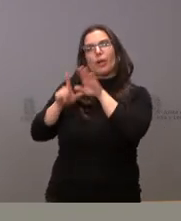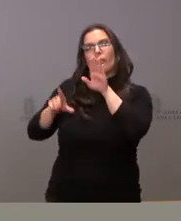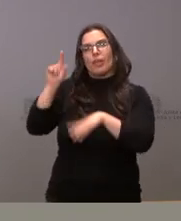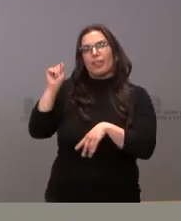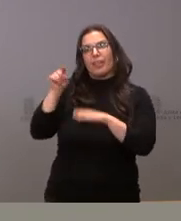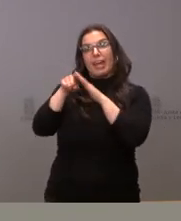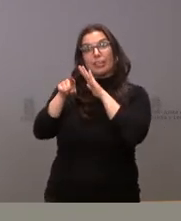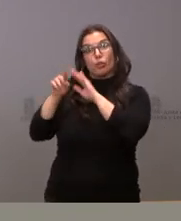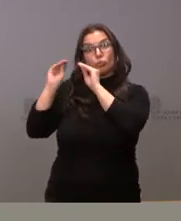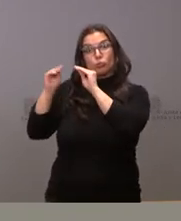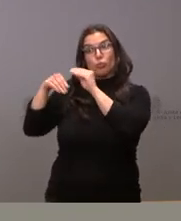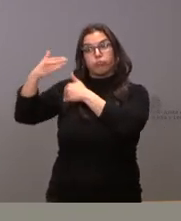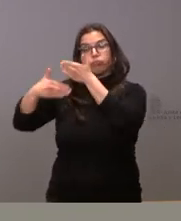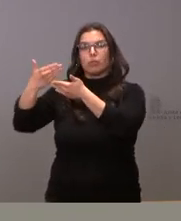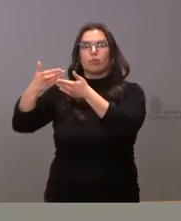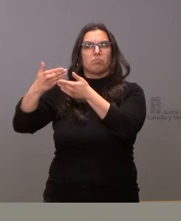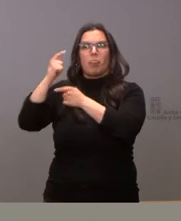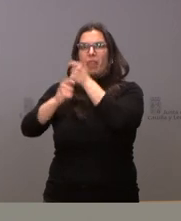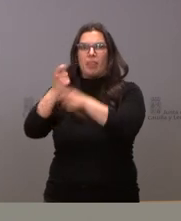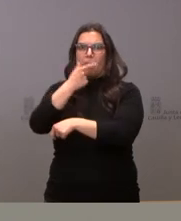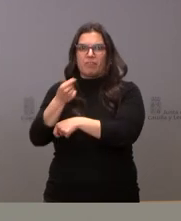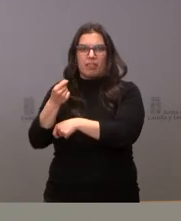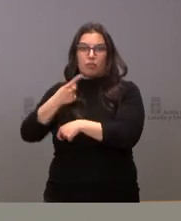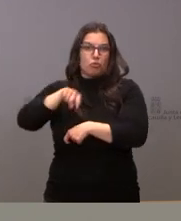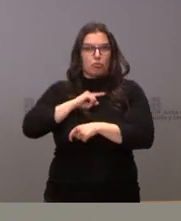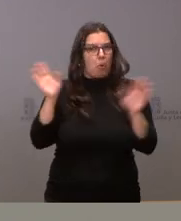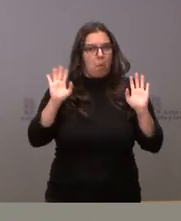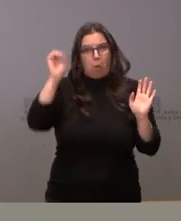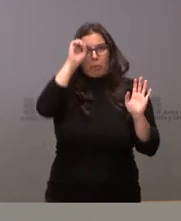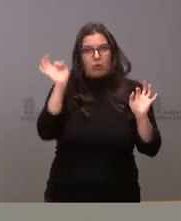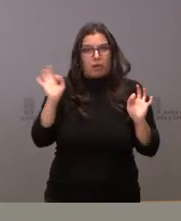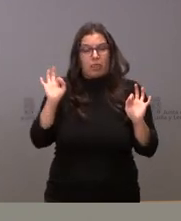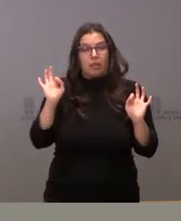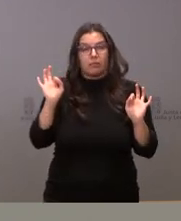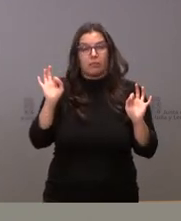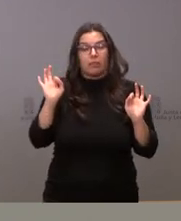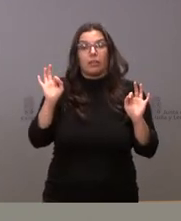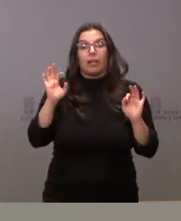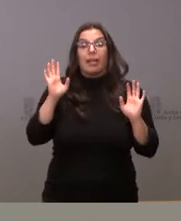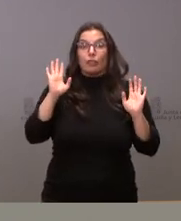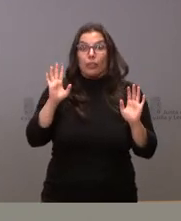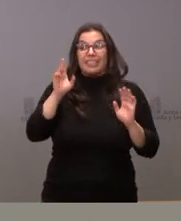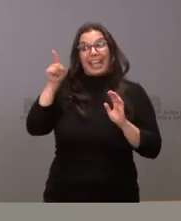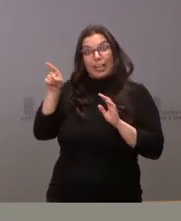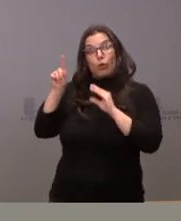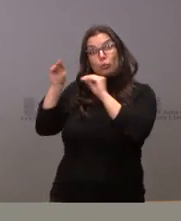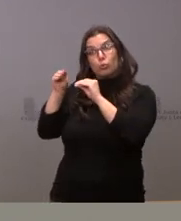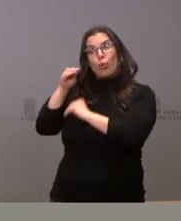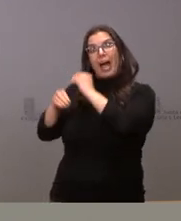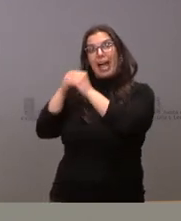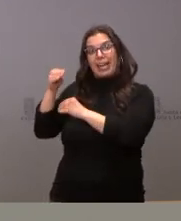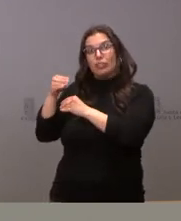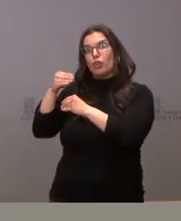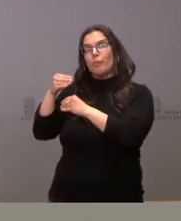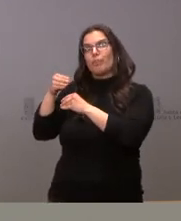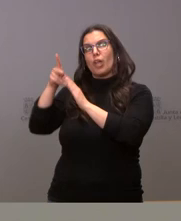eliminar trámites sobre ese hecho nosotros no opinamos lo que no tenemos es decidido en el ámbito de la Junta de Castilla y León si esta